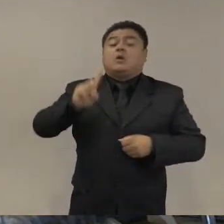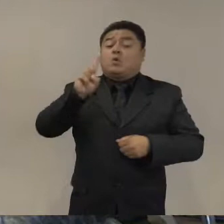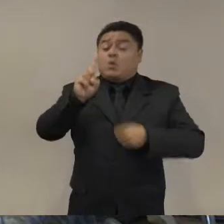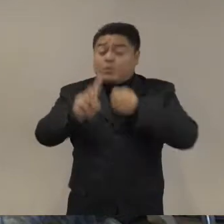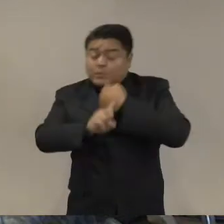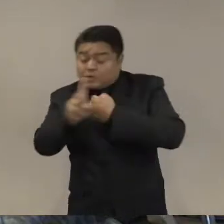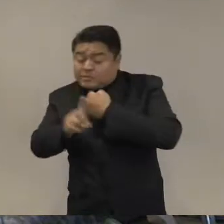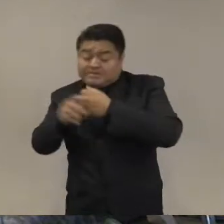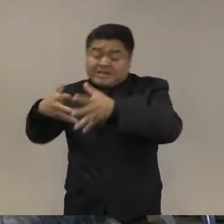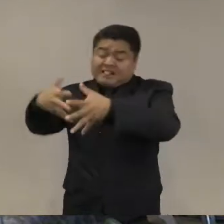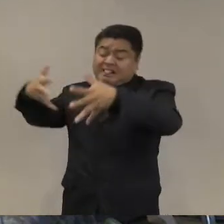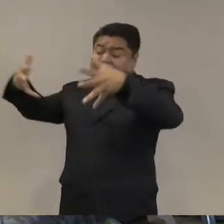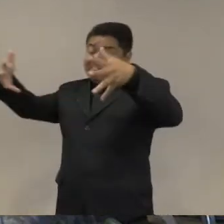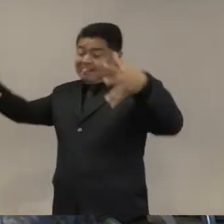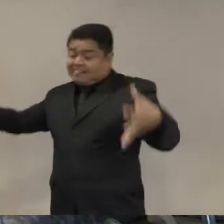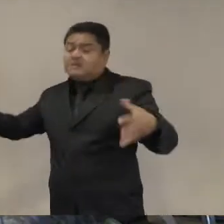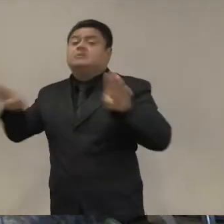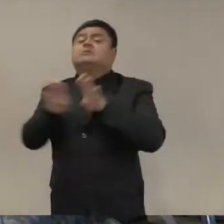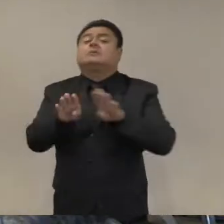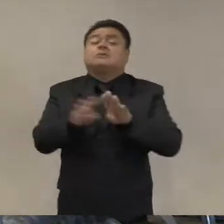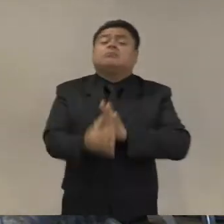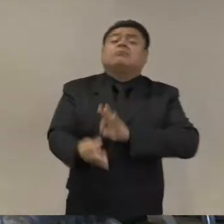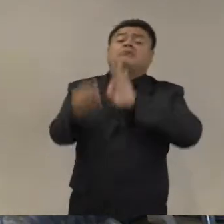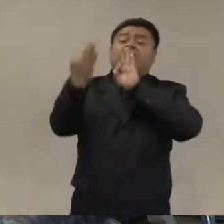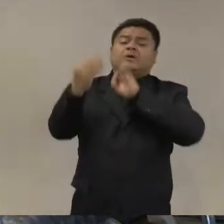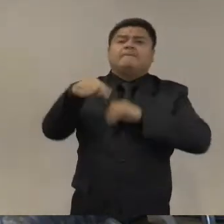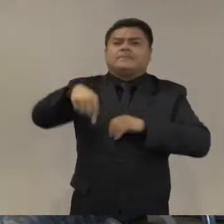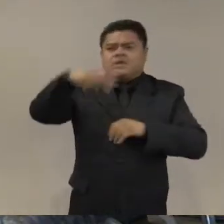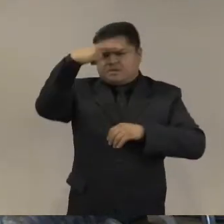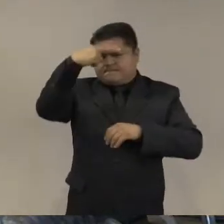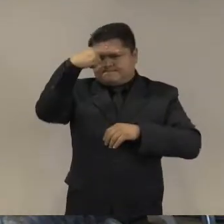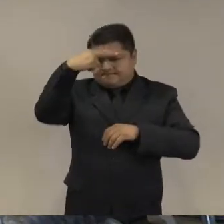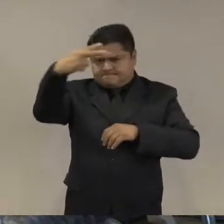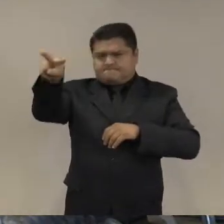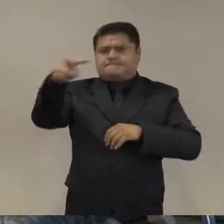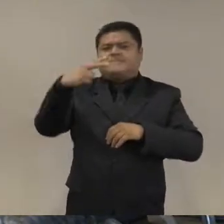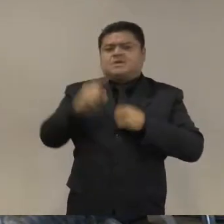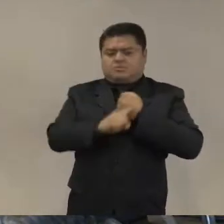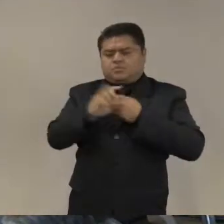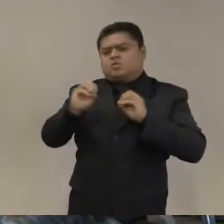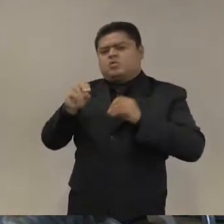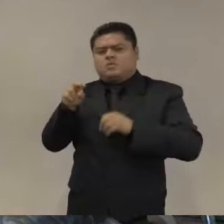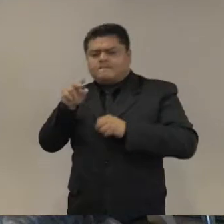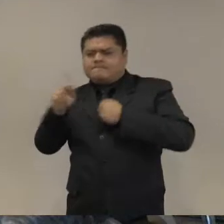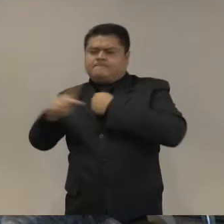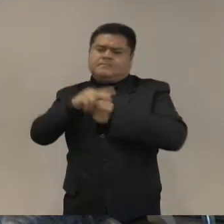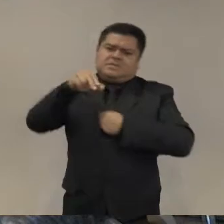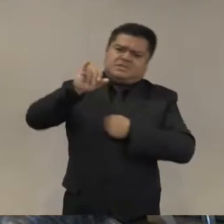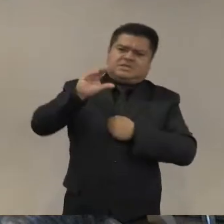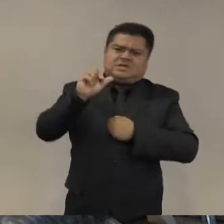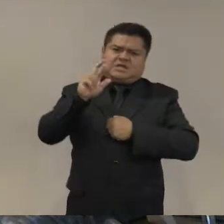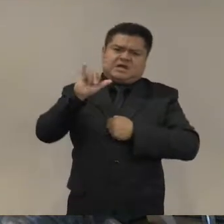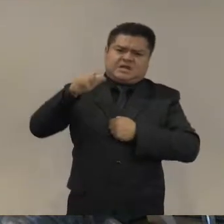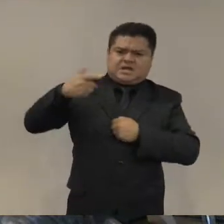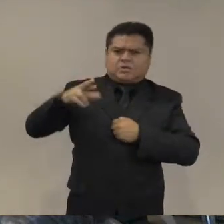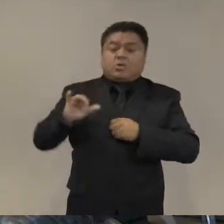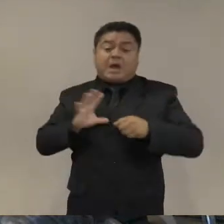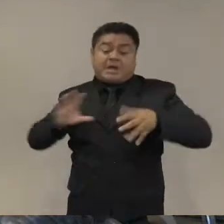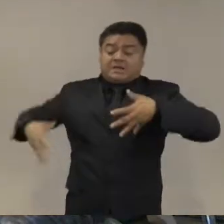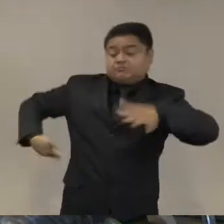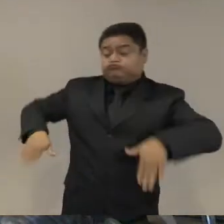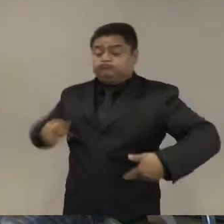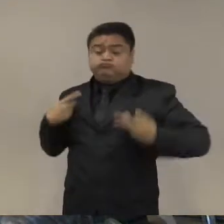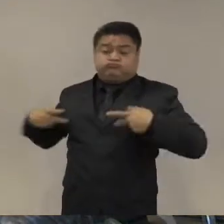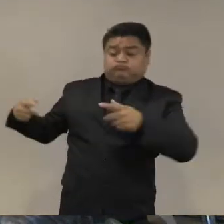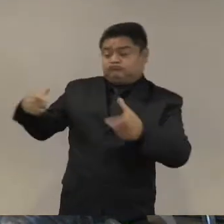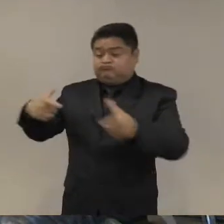es decir la violencia que enfrenta México no es igual al tema de pandillas en Nicaragua o en El Salvador o al tema que retos